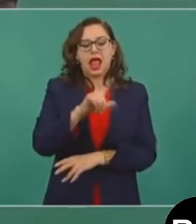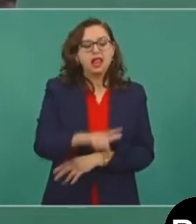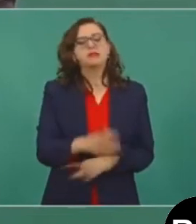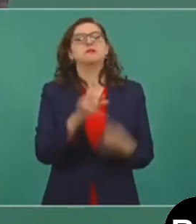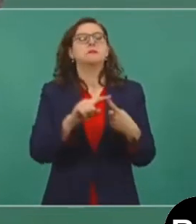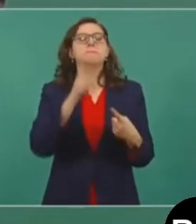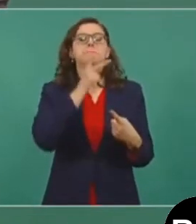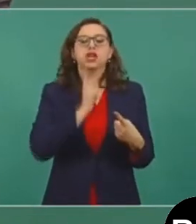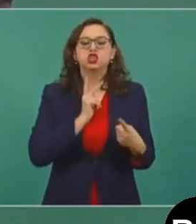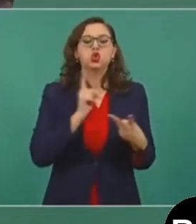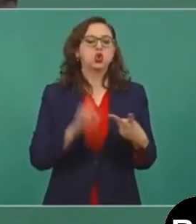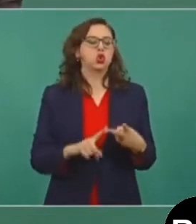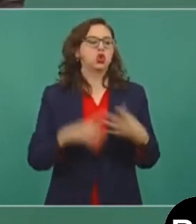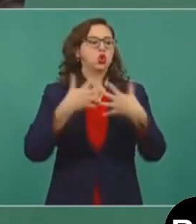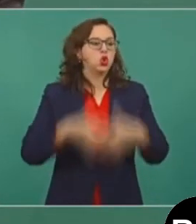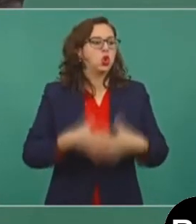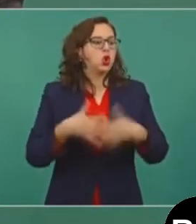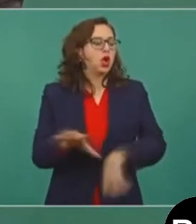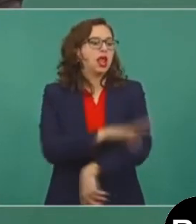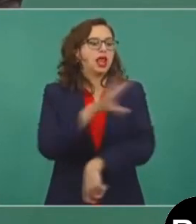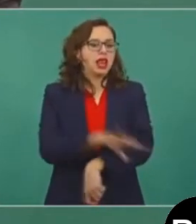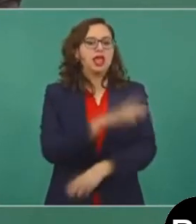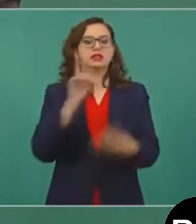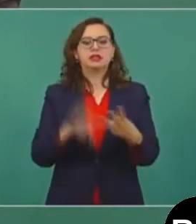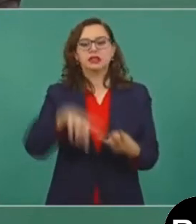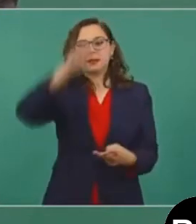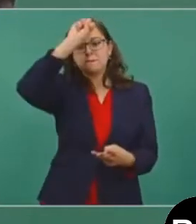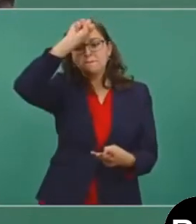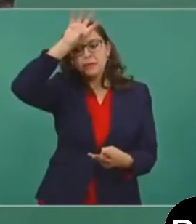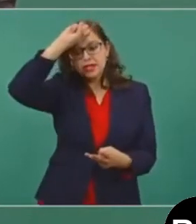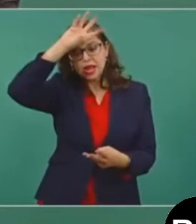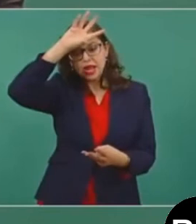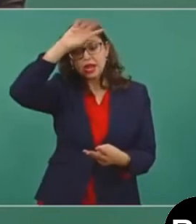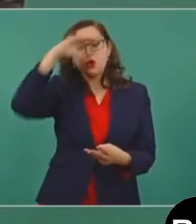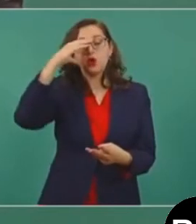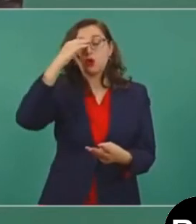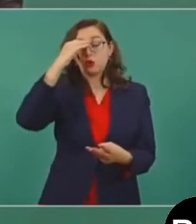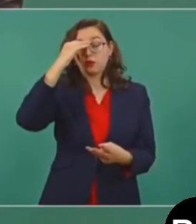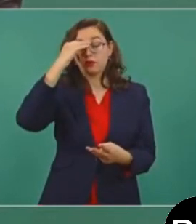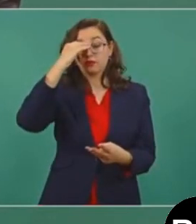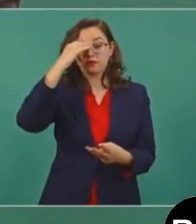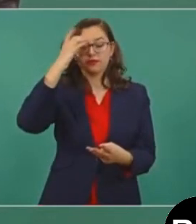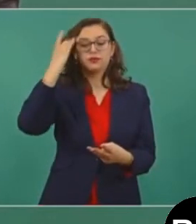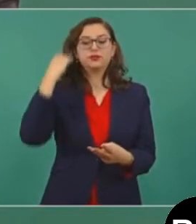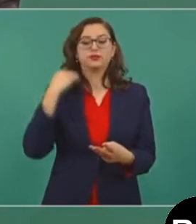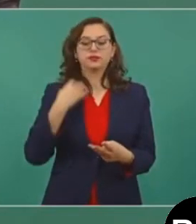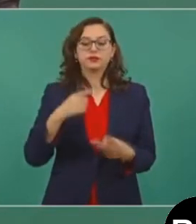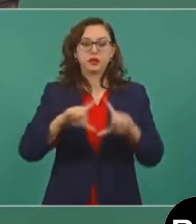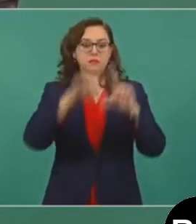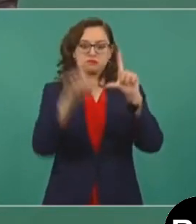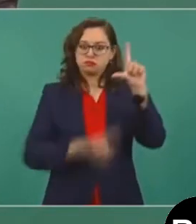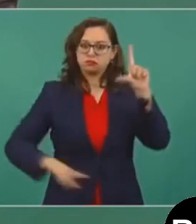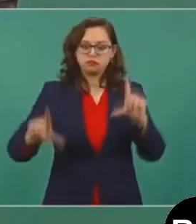para la minería, que entregaron casi todo el territorio nacional.